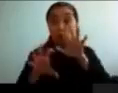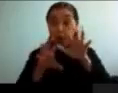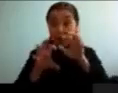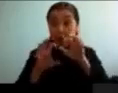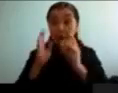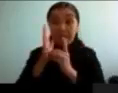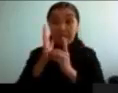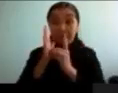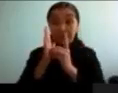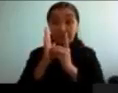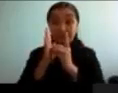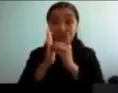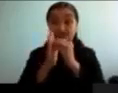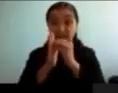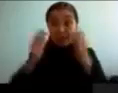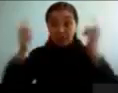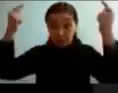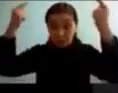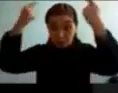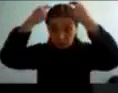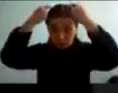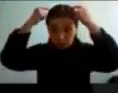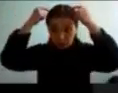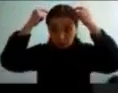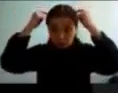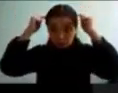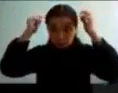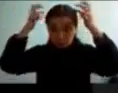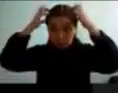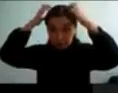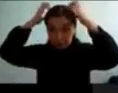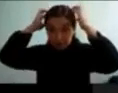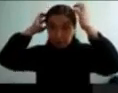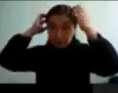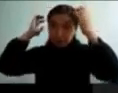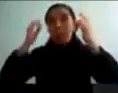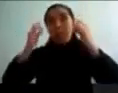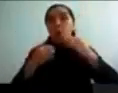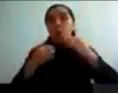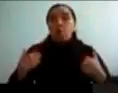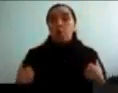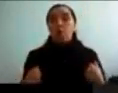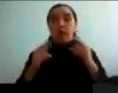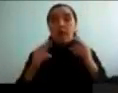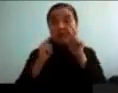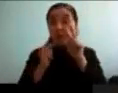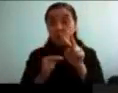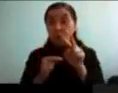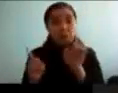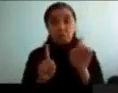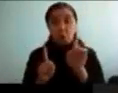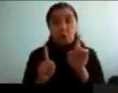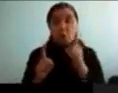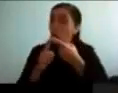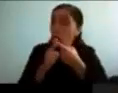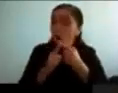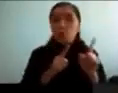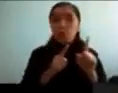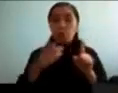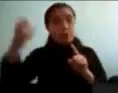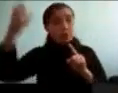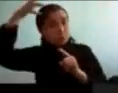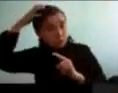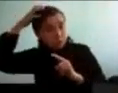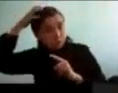cortezas que no son sensoriales, que no son primarias, por ejemplo, sensoriales motoras, visuales, auditivas, sino que son regiones, un poquito más ejecutivas,